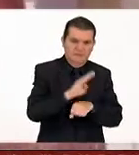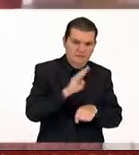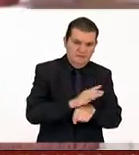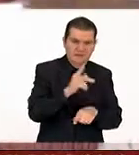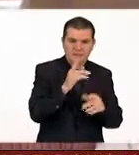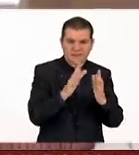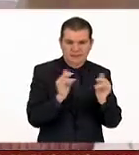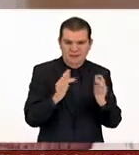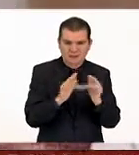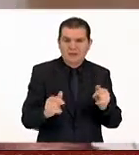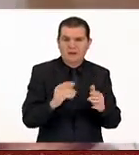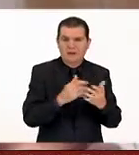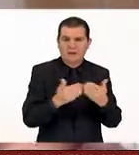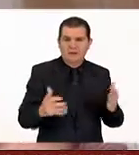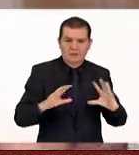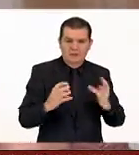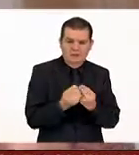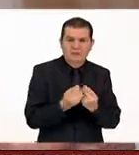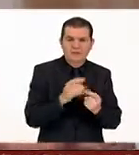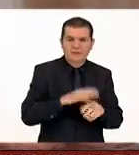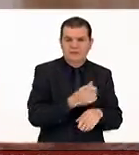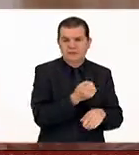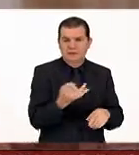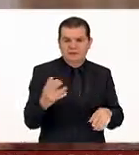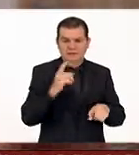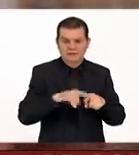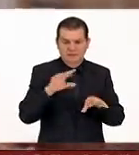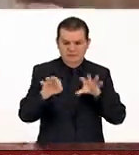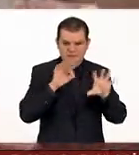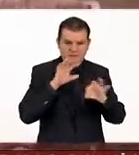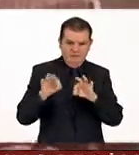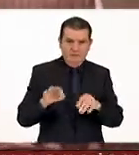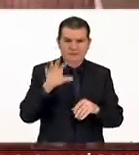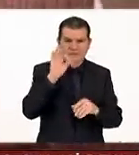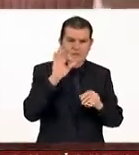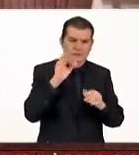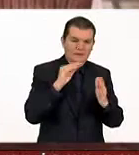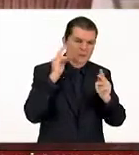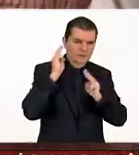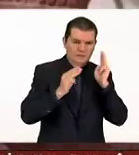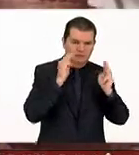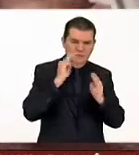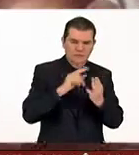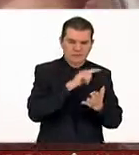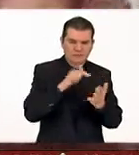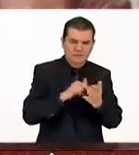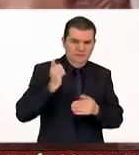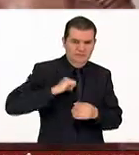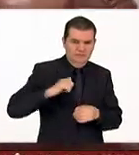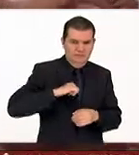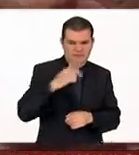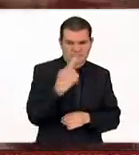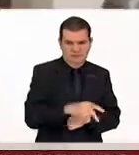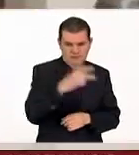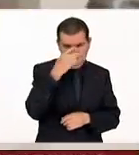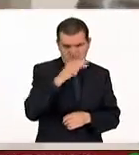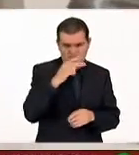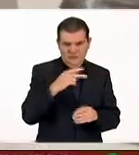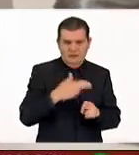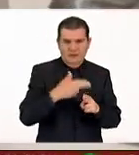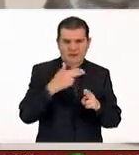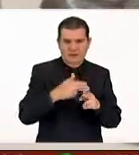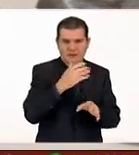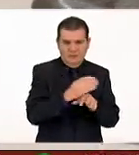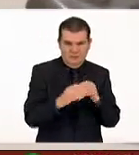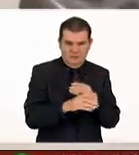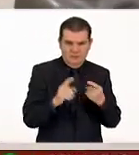y París se compone de una colección de piezas seleccionadas de 40 museos y sitios arqueológicos de México incluyendo desde